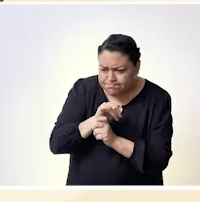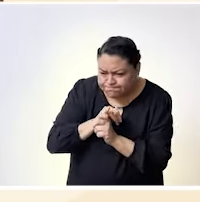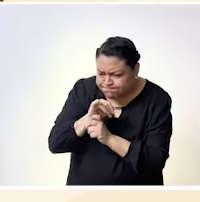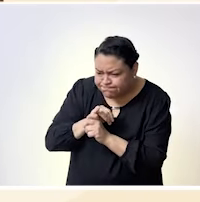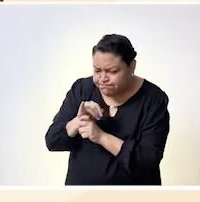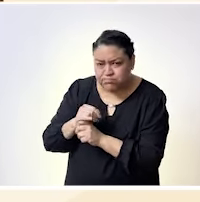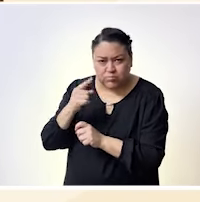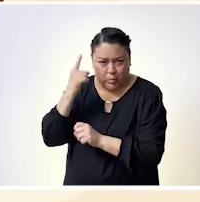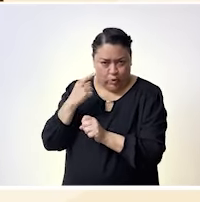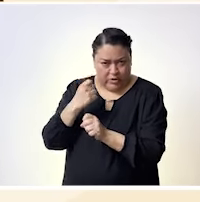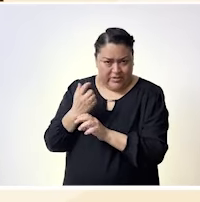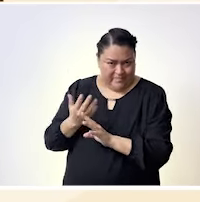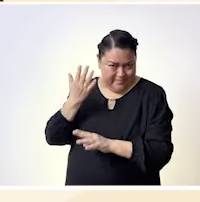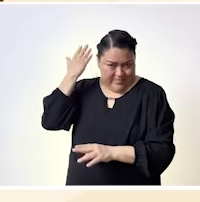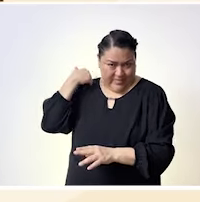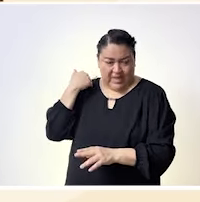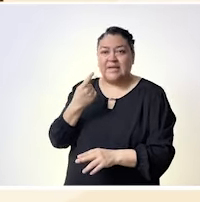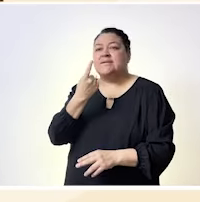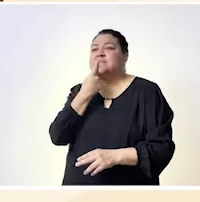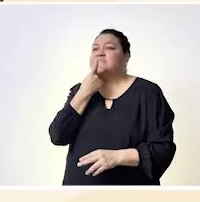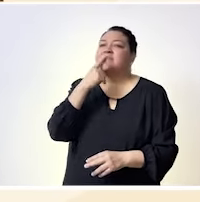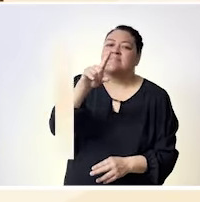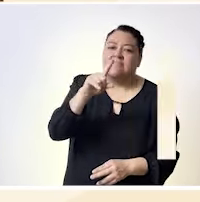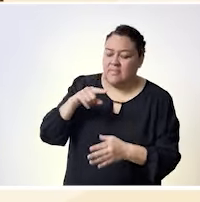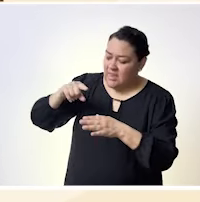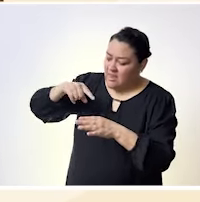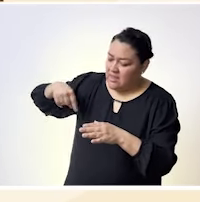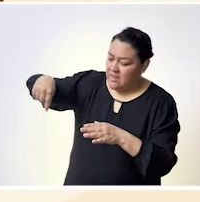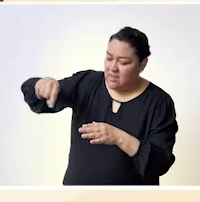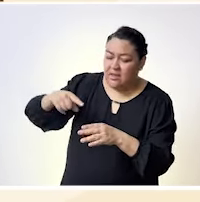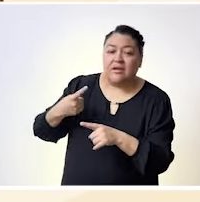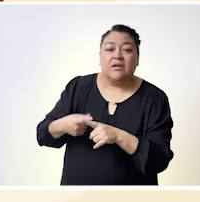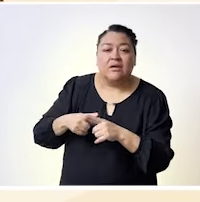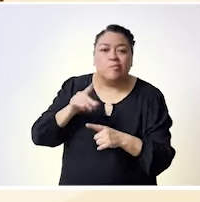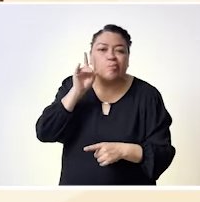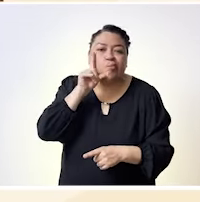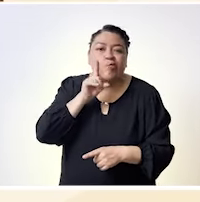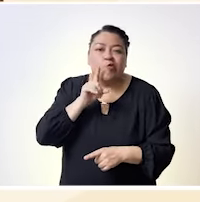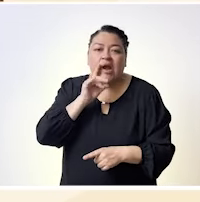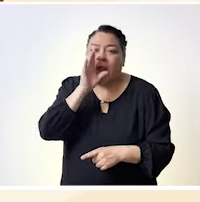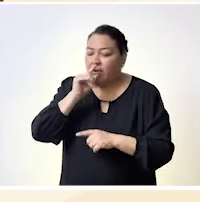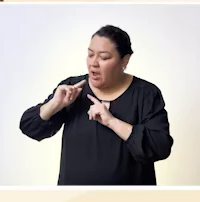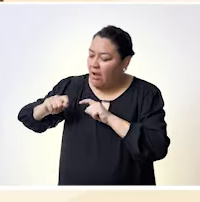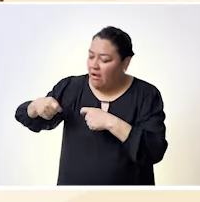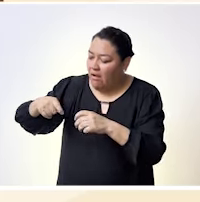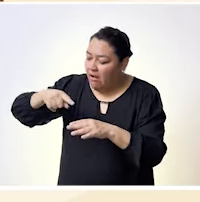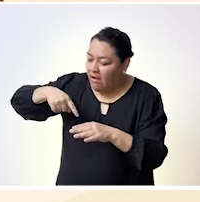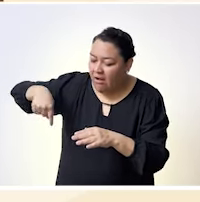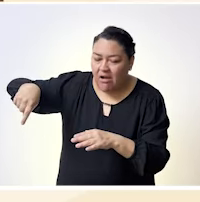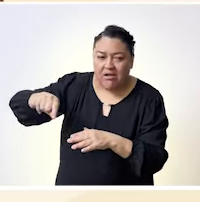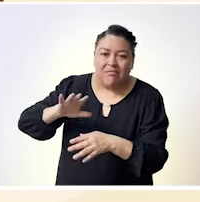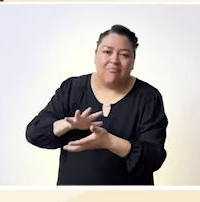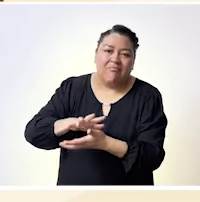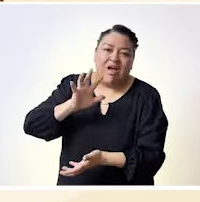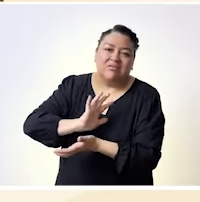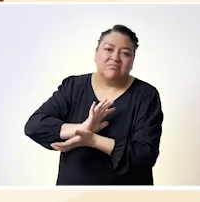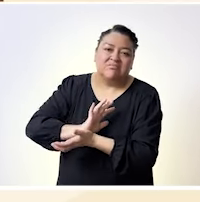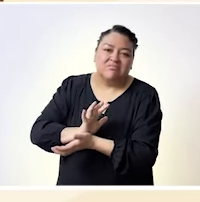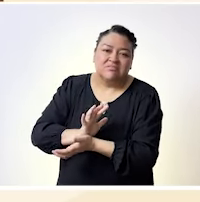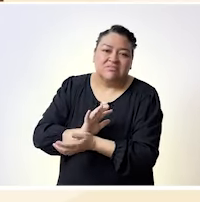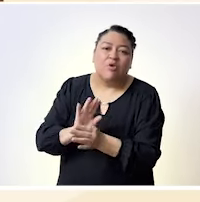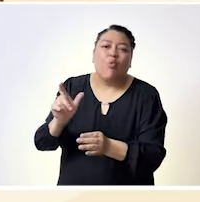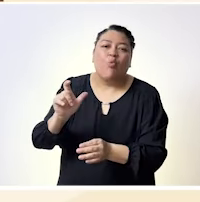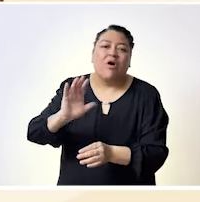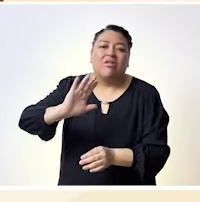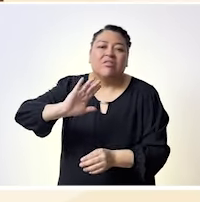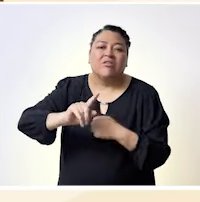hace muy poco tiempo, y lo que ha implicado esta invisibilización al interior de las propias comunidades, pero